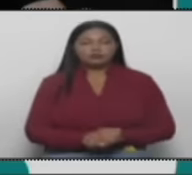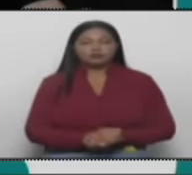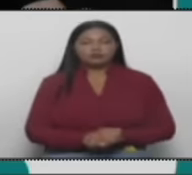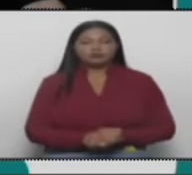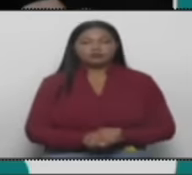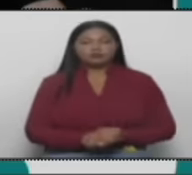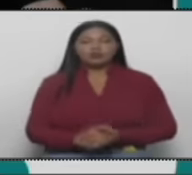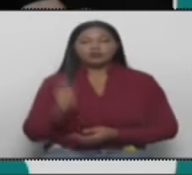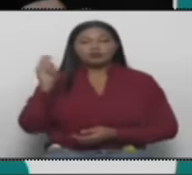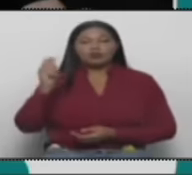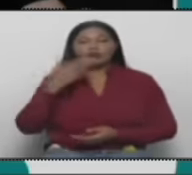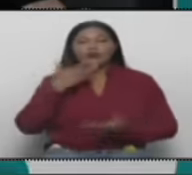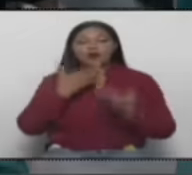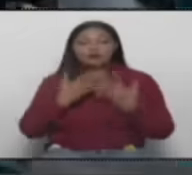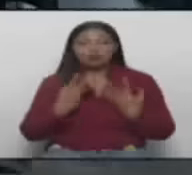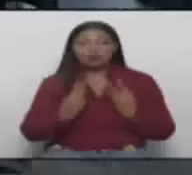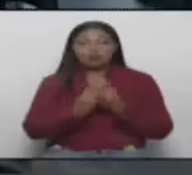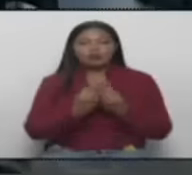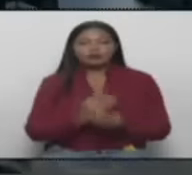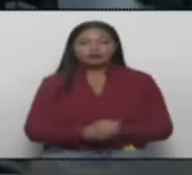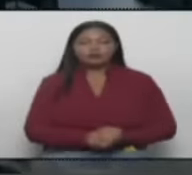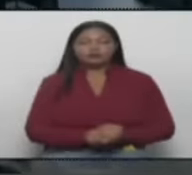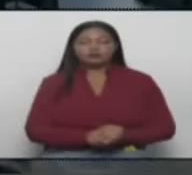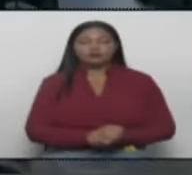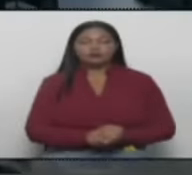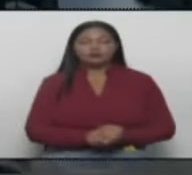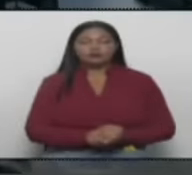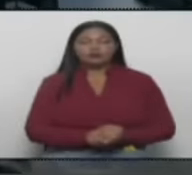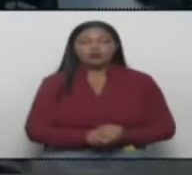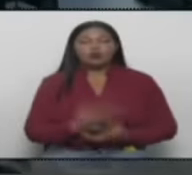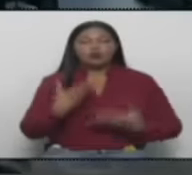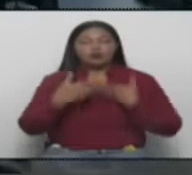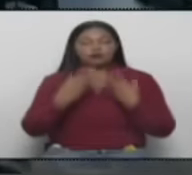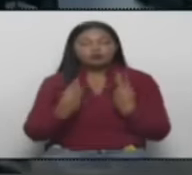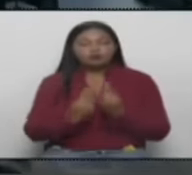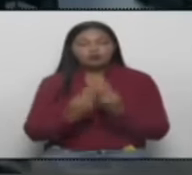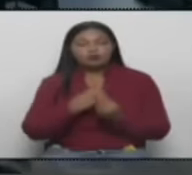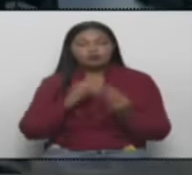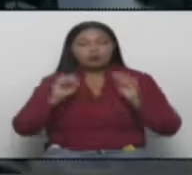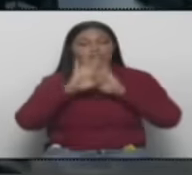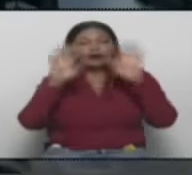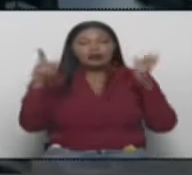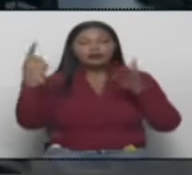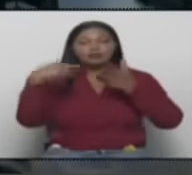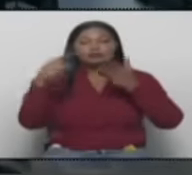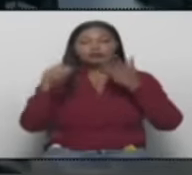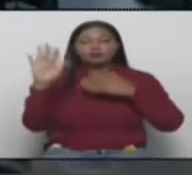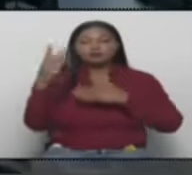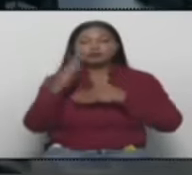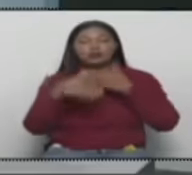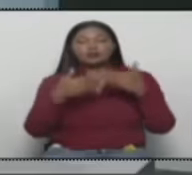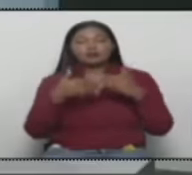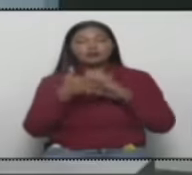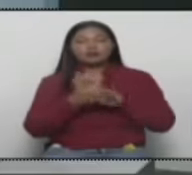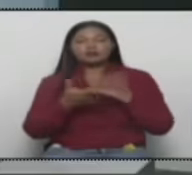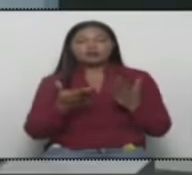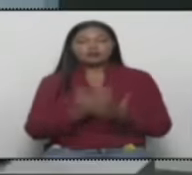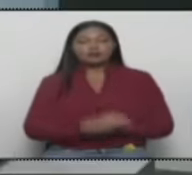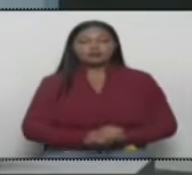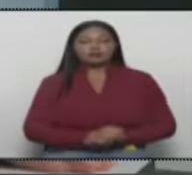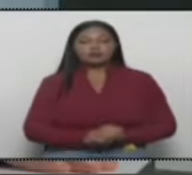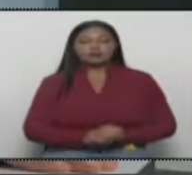Diputado, gracias por acompañarnos. El diputado Germán Escarraga conversando con nosotros, aclarando algunas dudas con respecto a